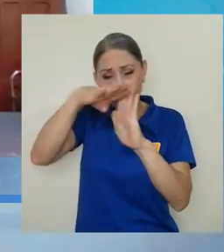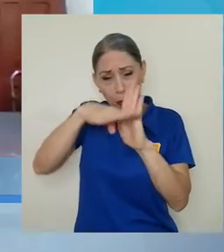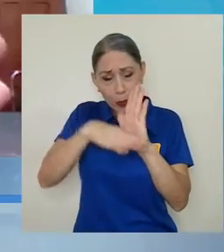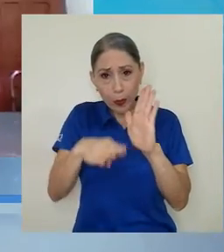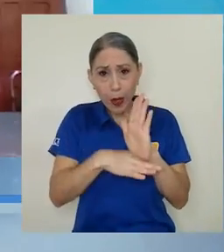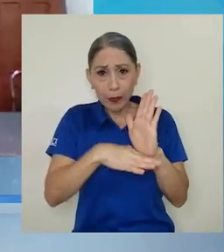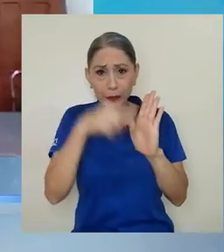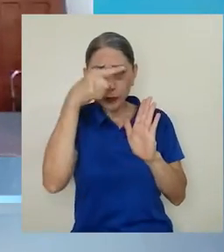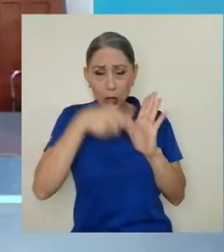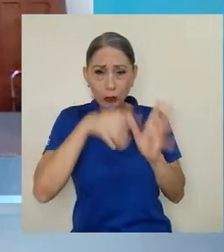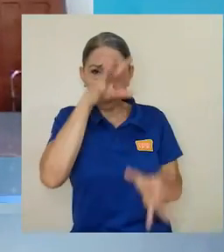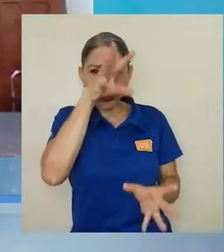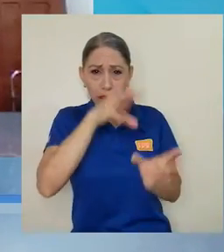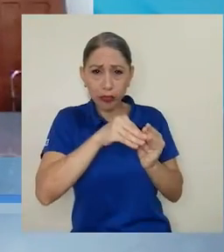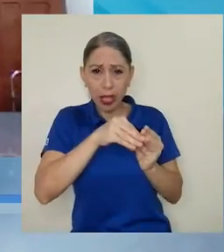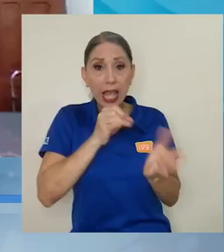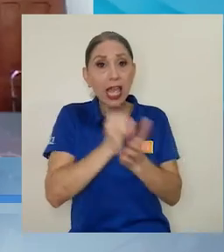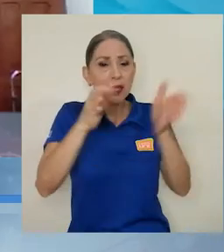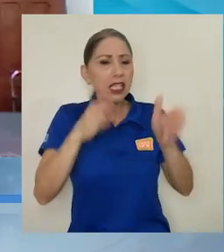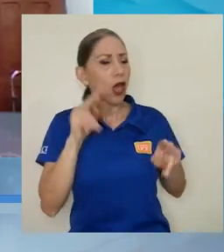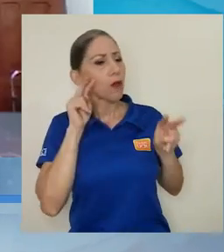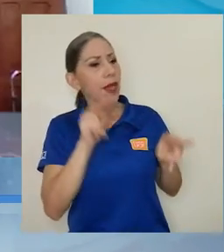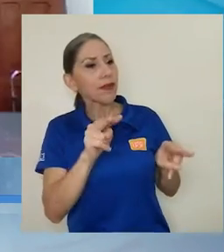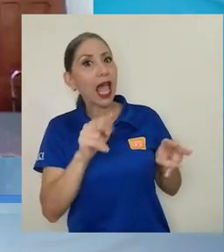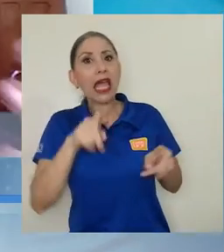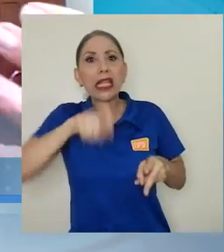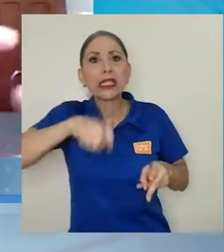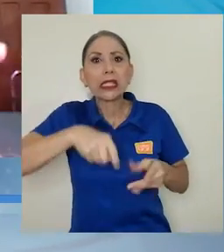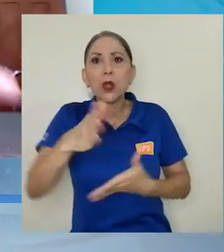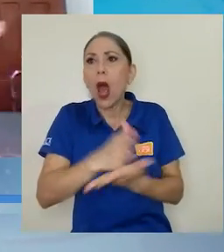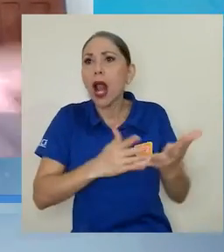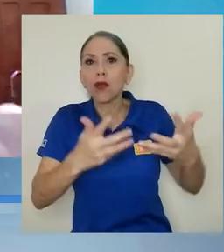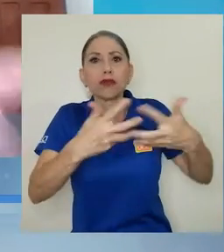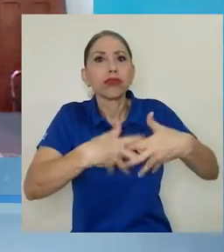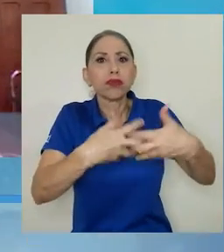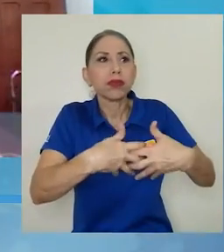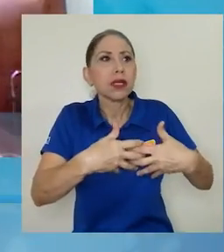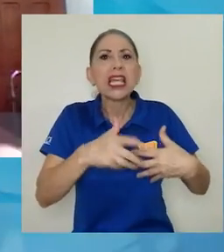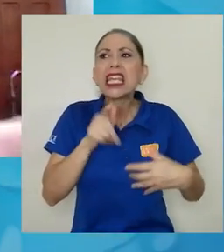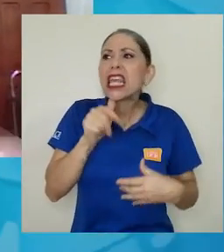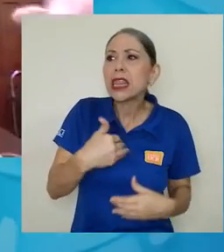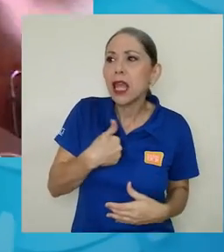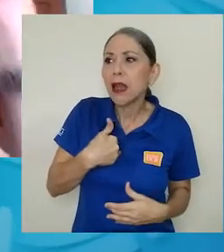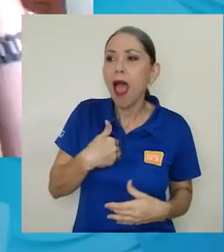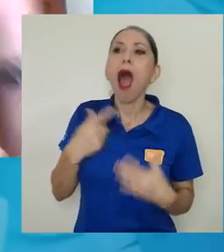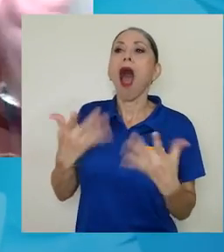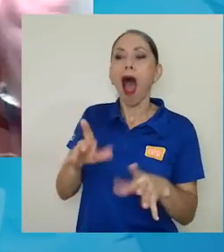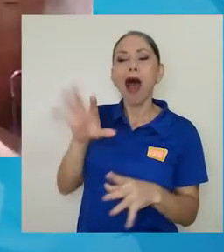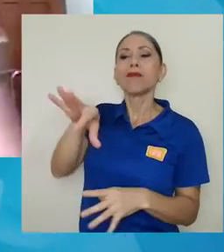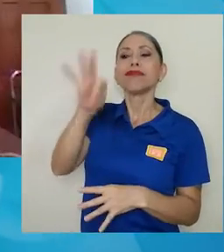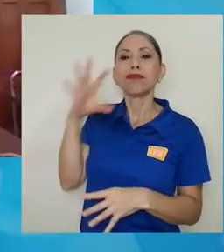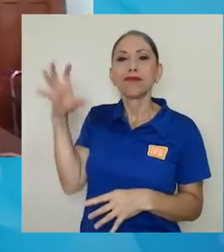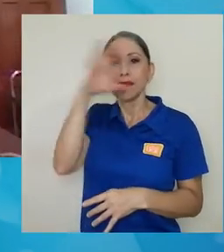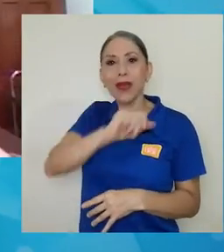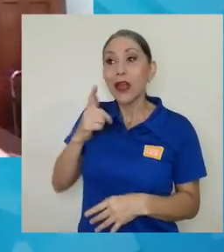el investigador va a poder ver, ok, necesito un PCR de tiempo real, ¿quién tiene? Ok, voy a llamar a fulano o tal para decirle que necesito una